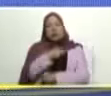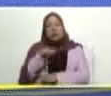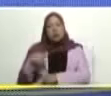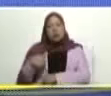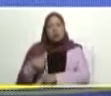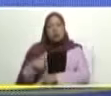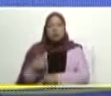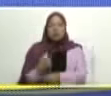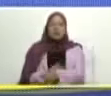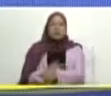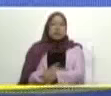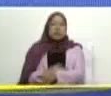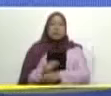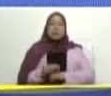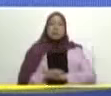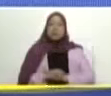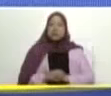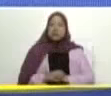en la hermandad